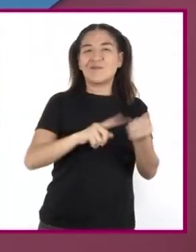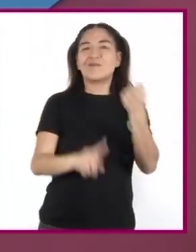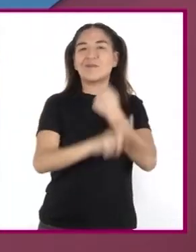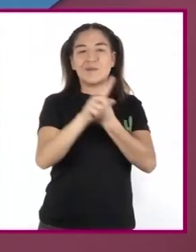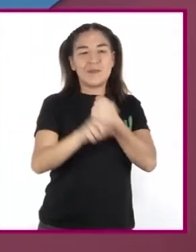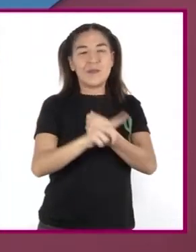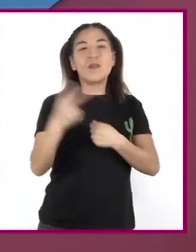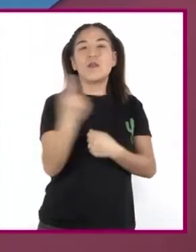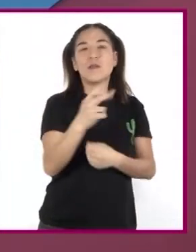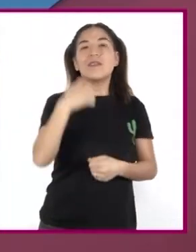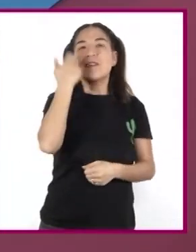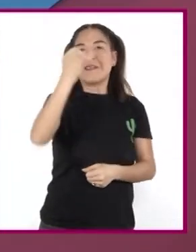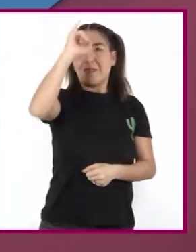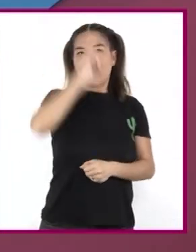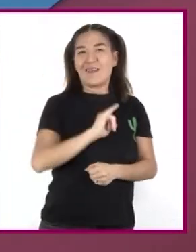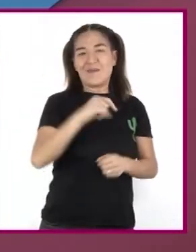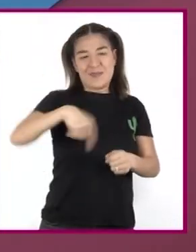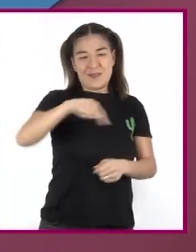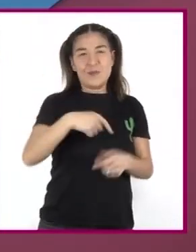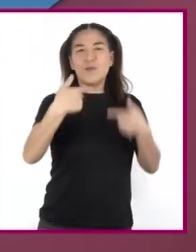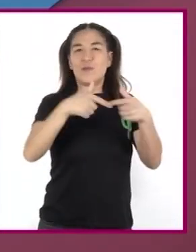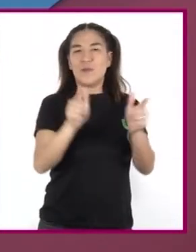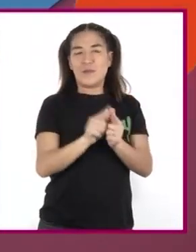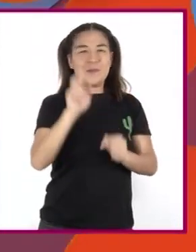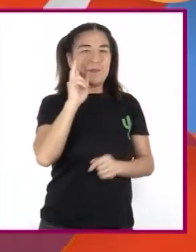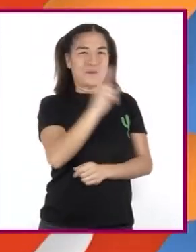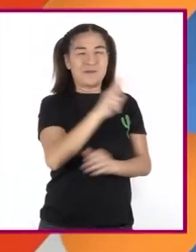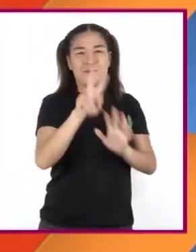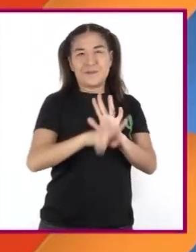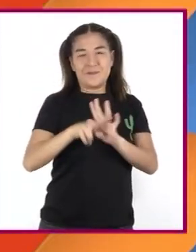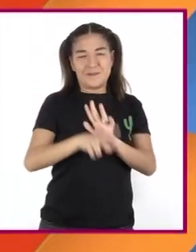ambas Quieren ser la jefa De grupo Corre video